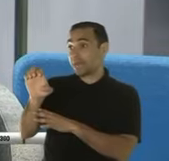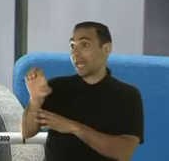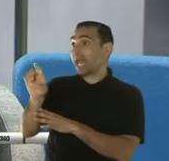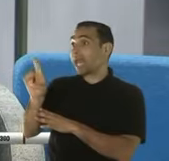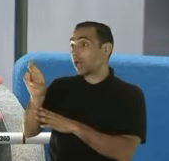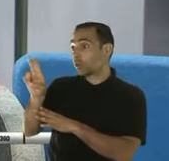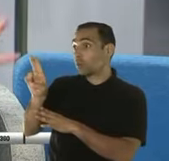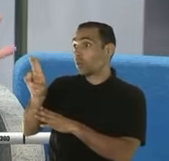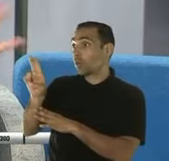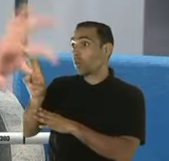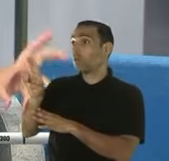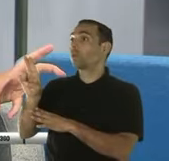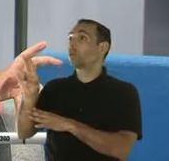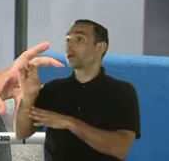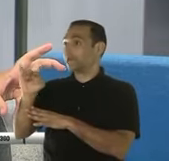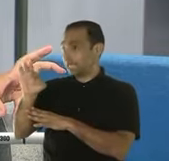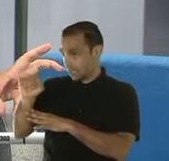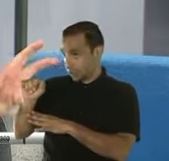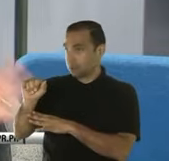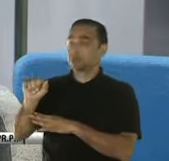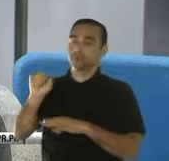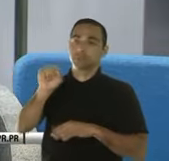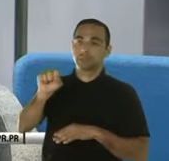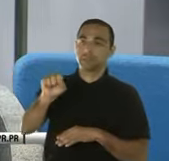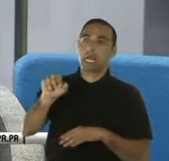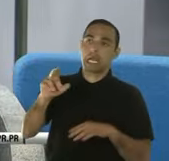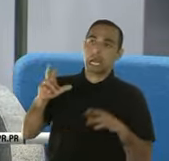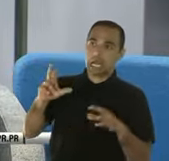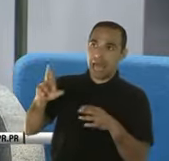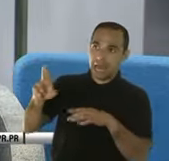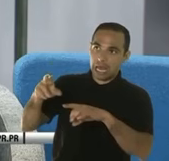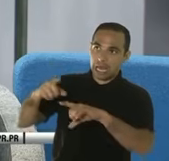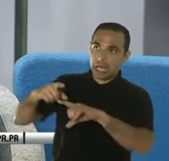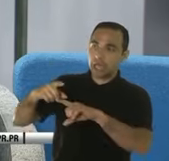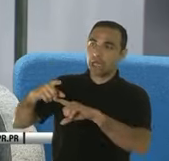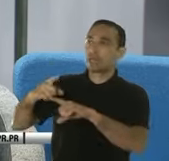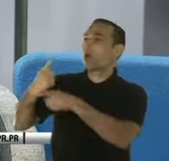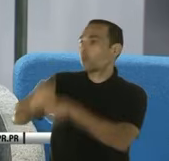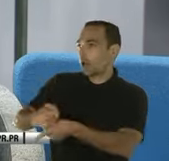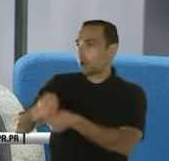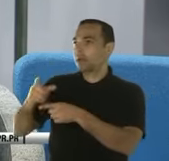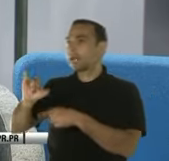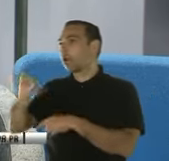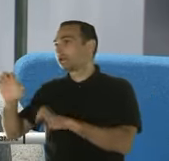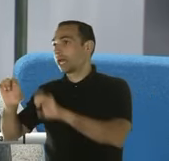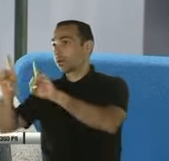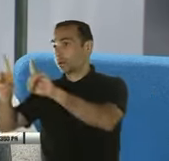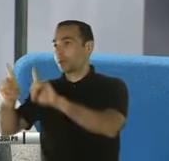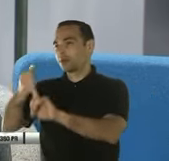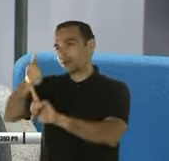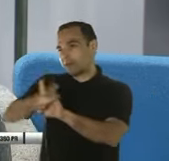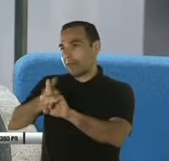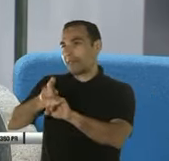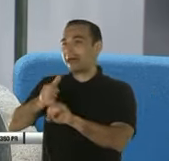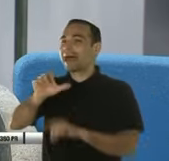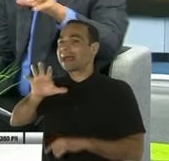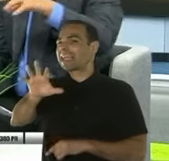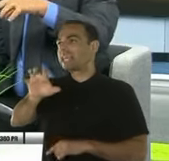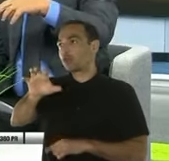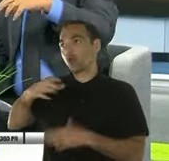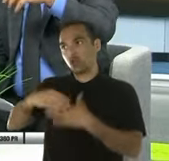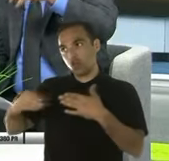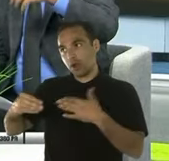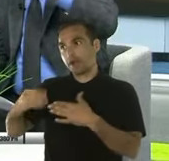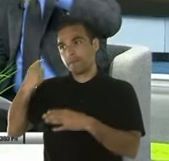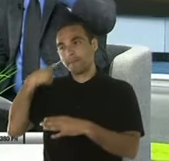son dos tipos de ira, está la ira regular, que es para el retiro, y está la ira educativa. Esa educativa es por dependiente y es hasta 500 dólares por dependiente. Y eso es bueno porque